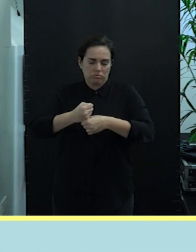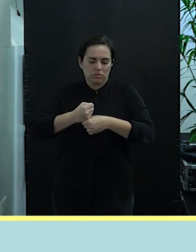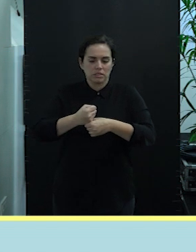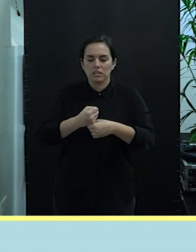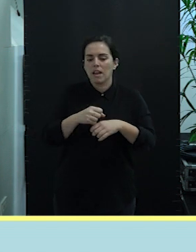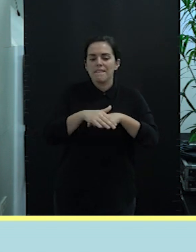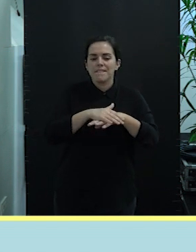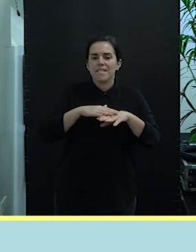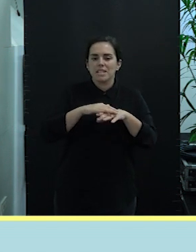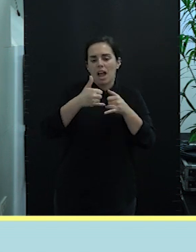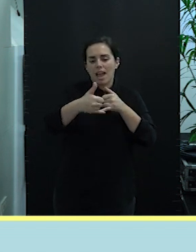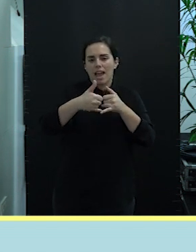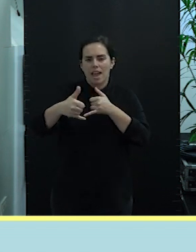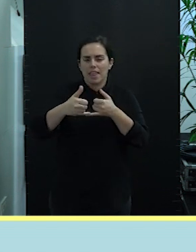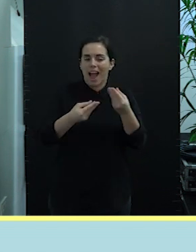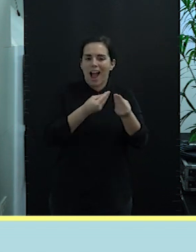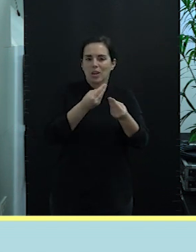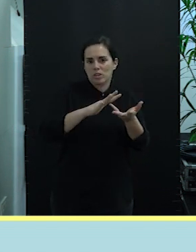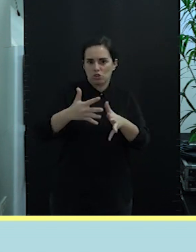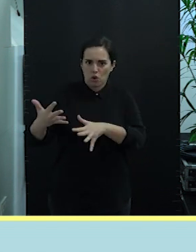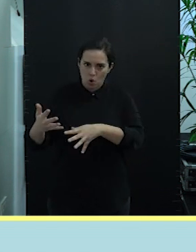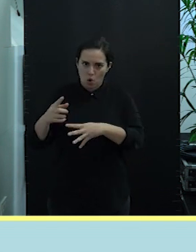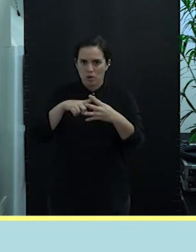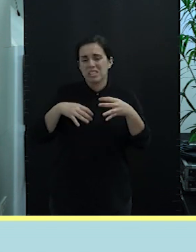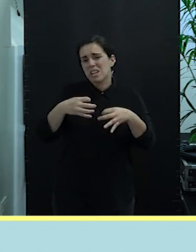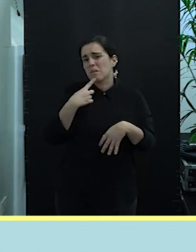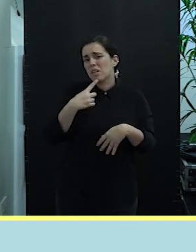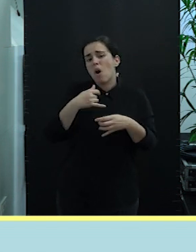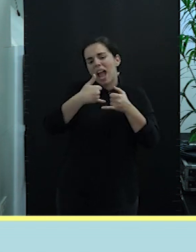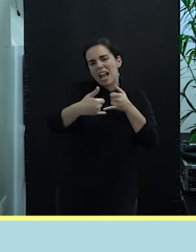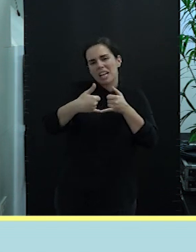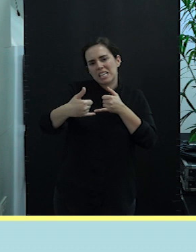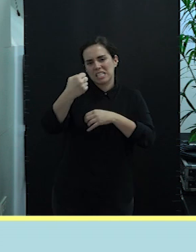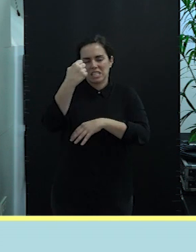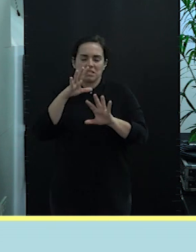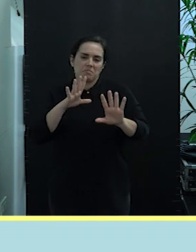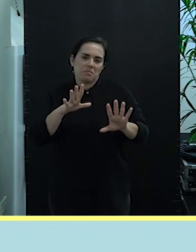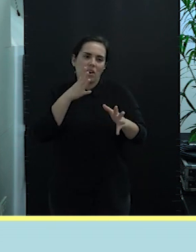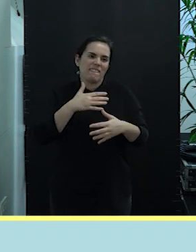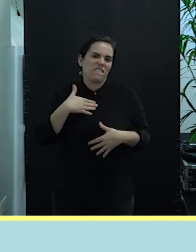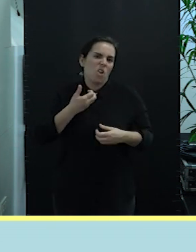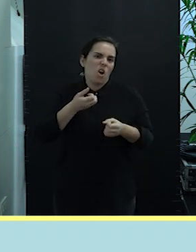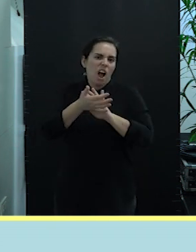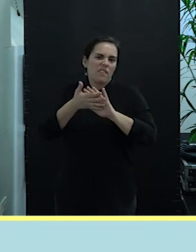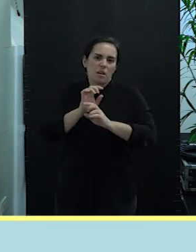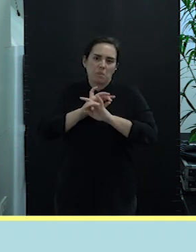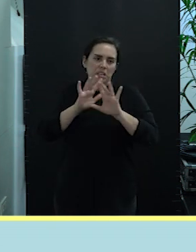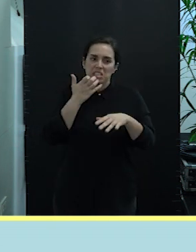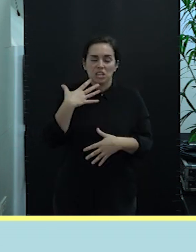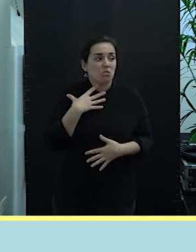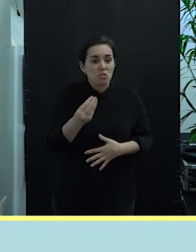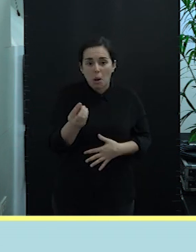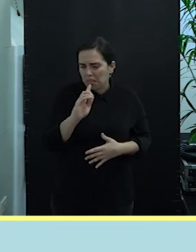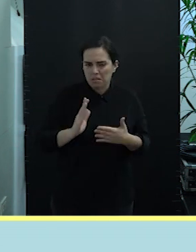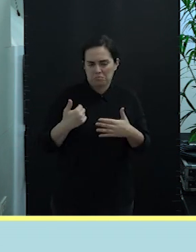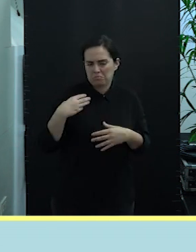cuatro ejes de actuación. Siempre le estamos hablando de ejes, pero intento hablarles ahora con un poco más de claridad y el que no me entienda me puede intervenir con